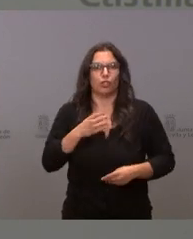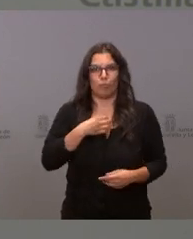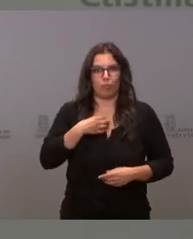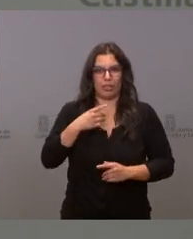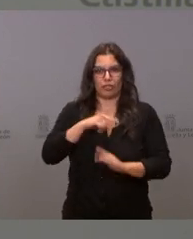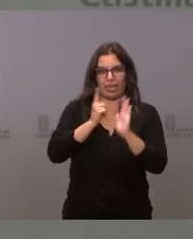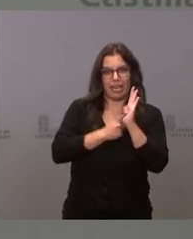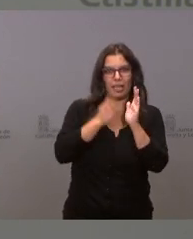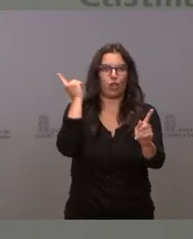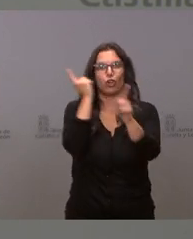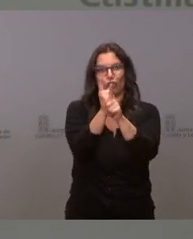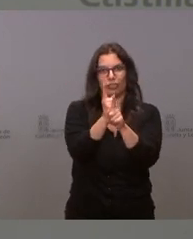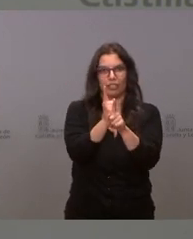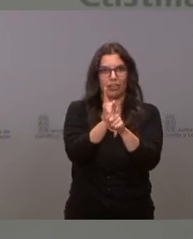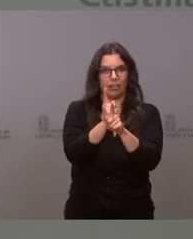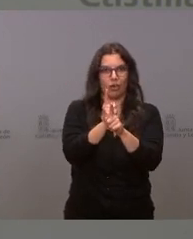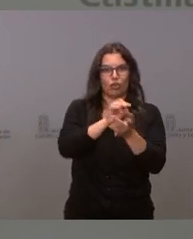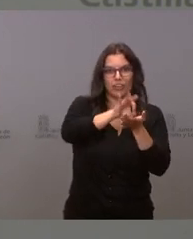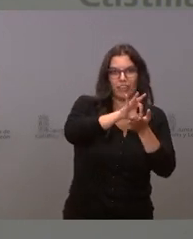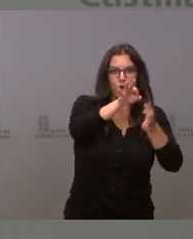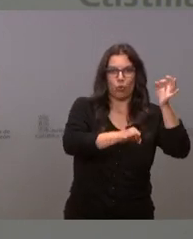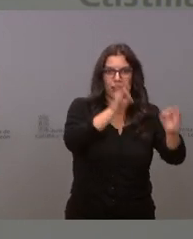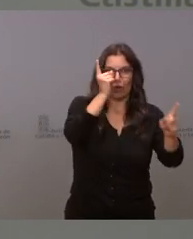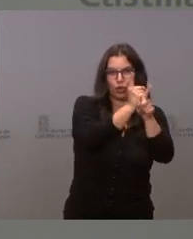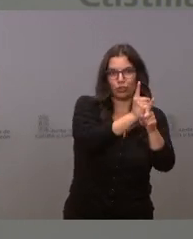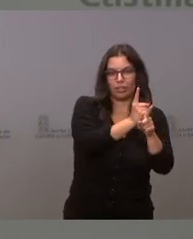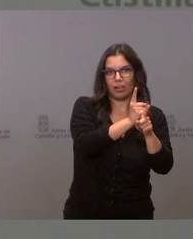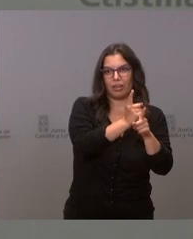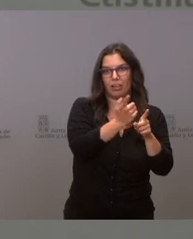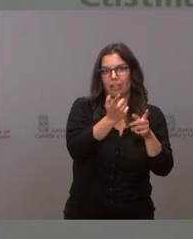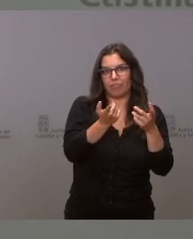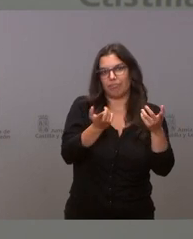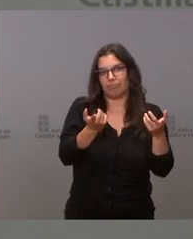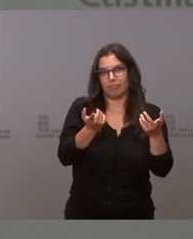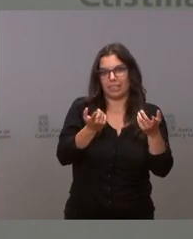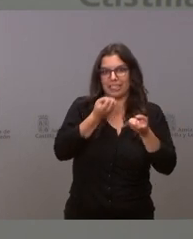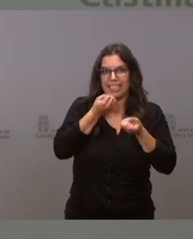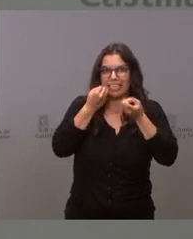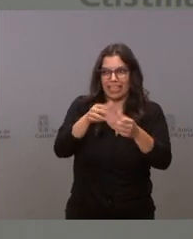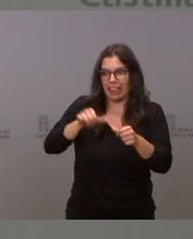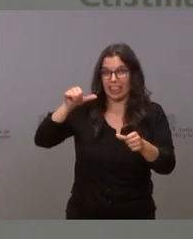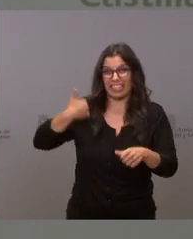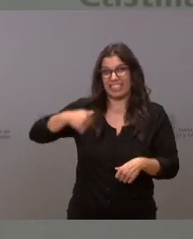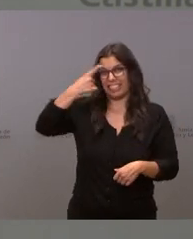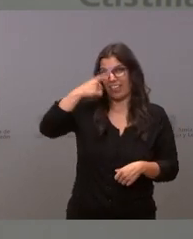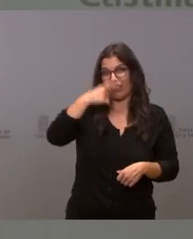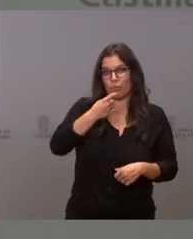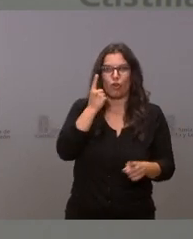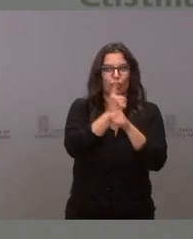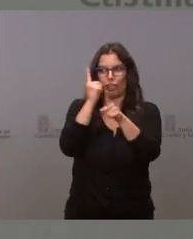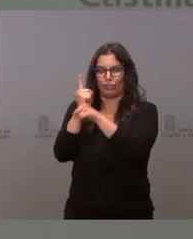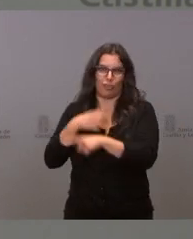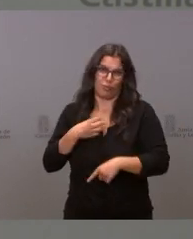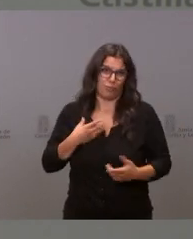de los servicios jurídicos de la Junta ir en contra de las sentencias ya conocidas en nuestro Tribunal